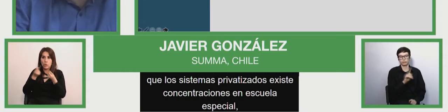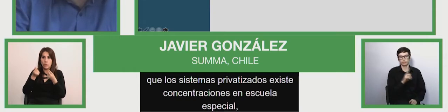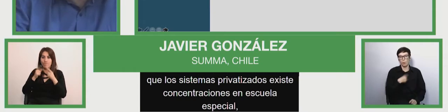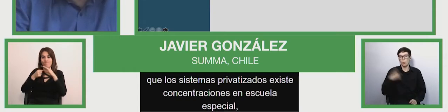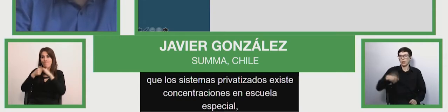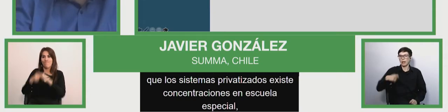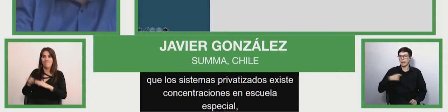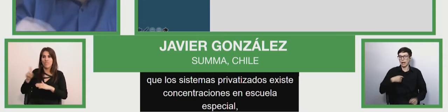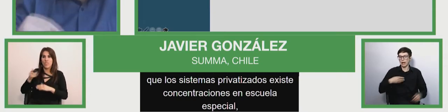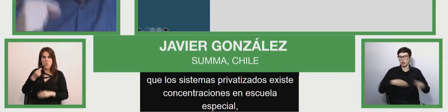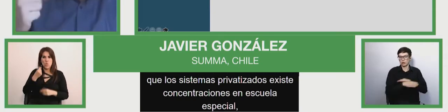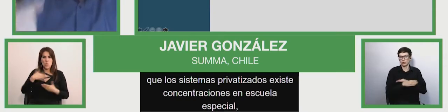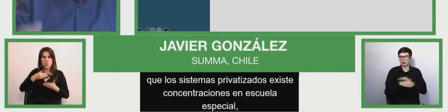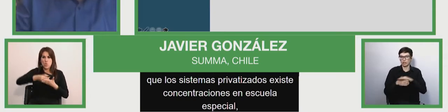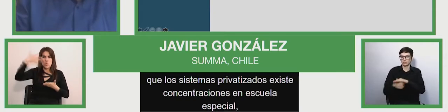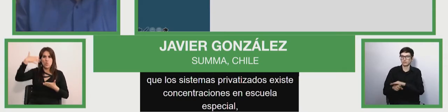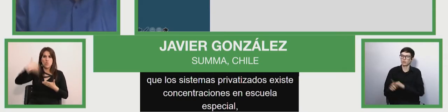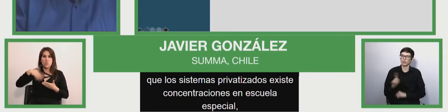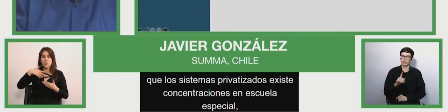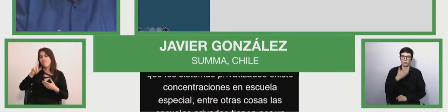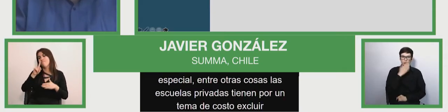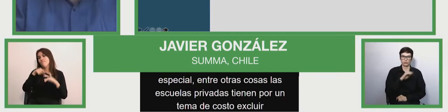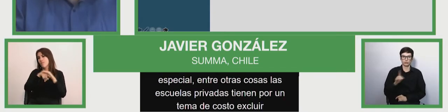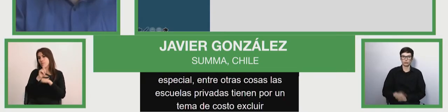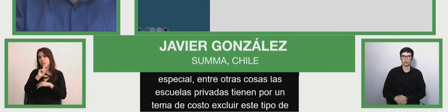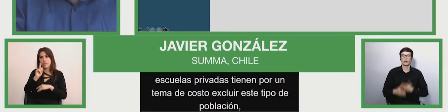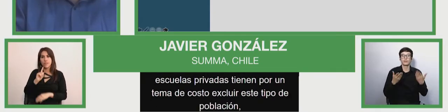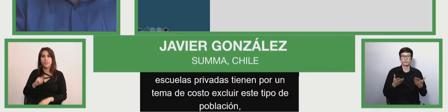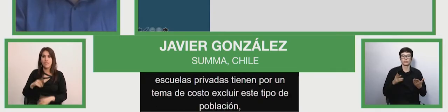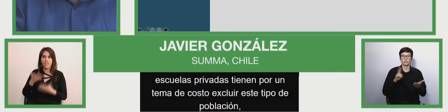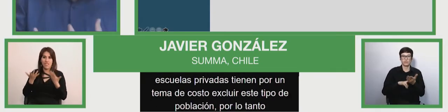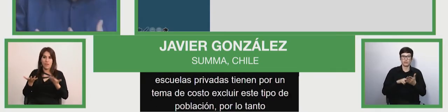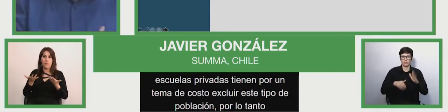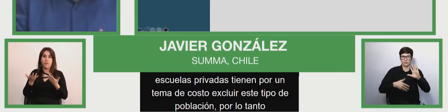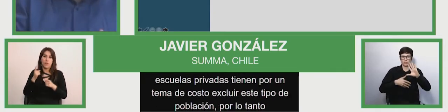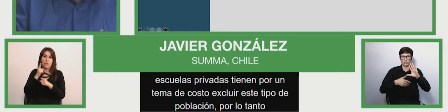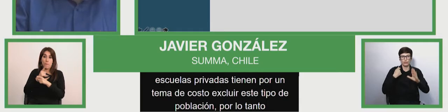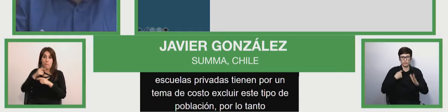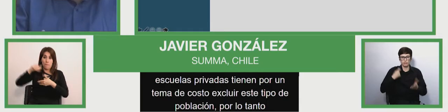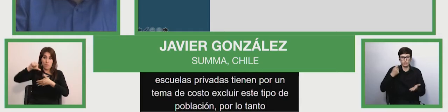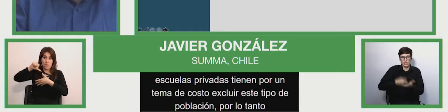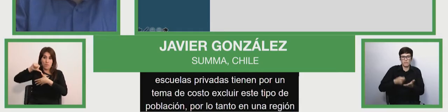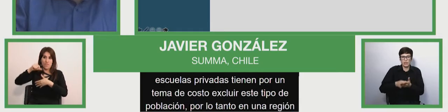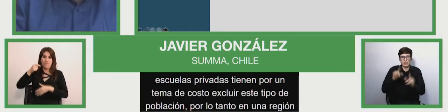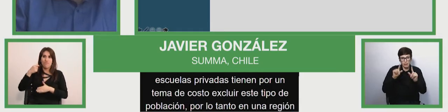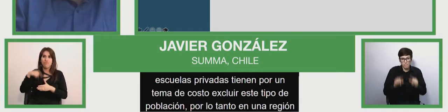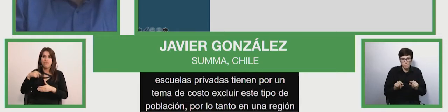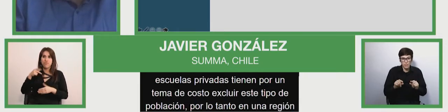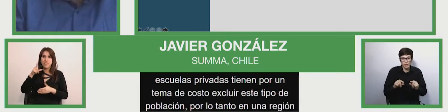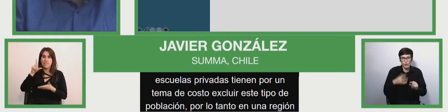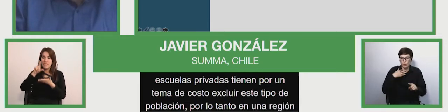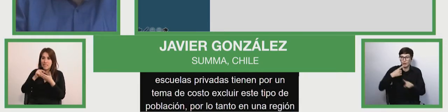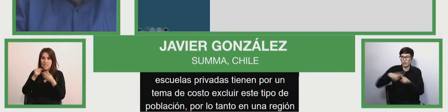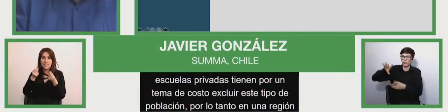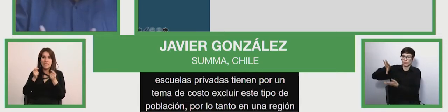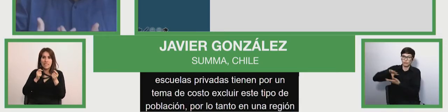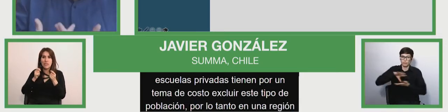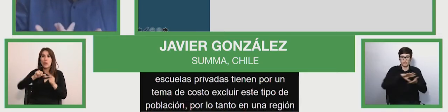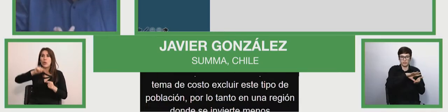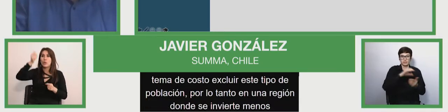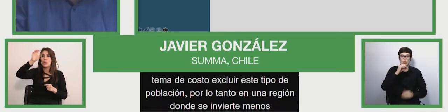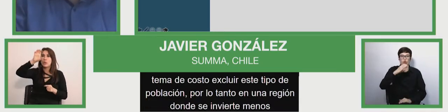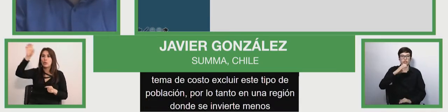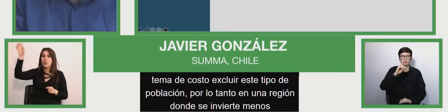población. Por lo tanto, en una región donde ya se invierte menos de lo que se invierte obviamente en el promedio de la